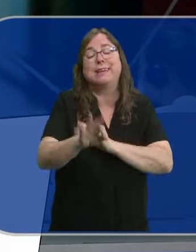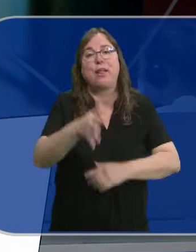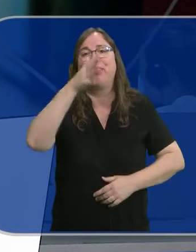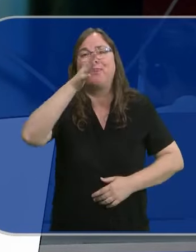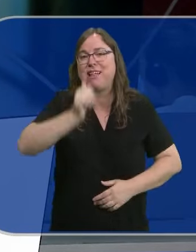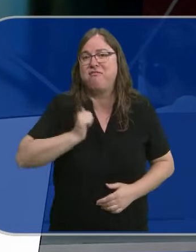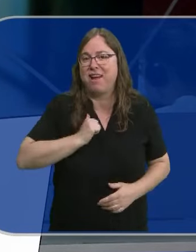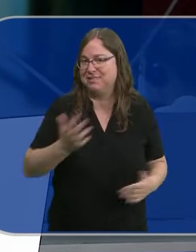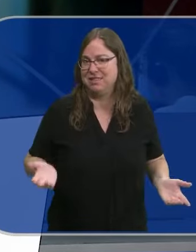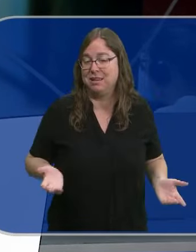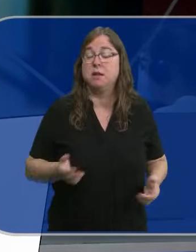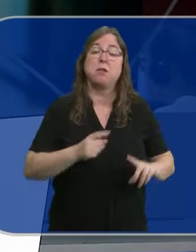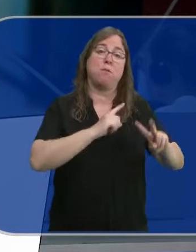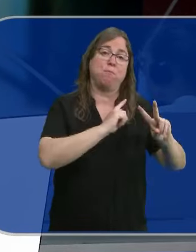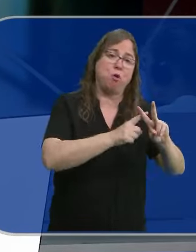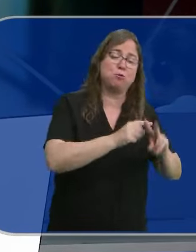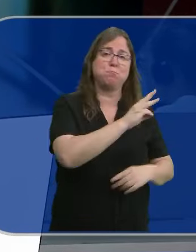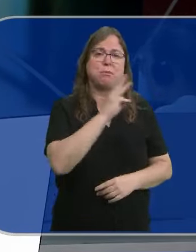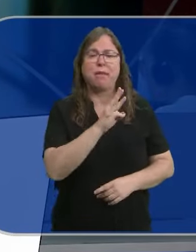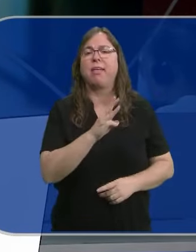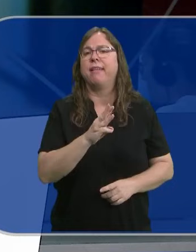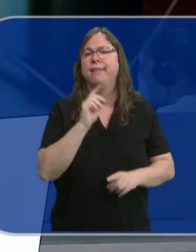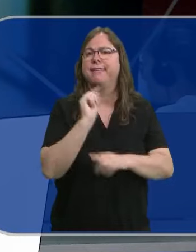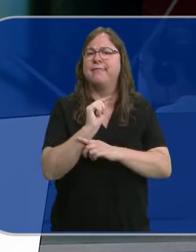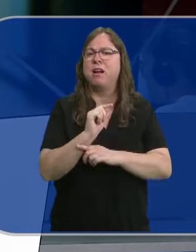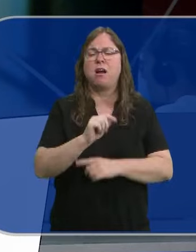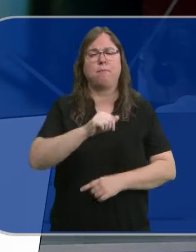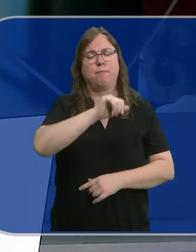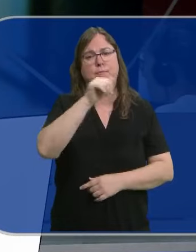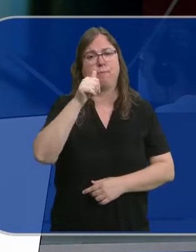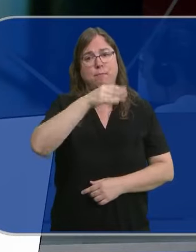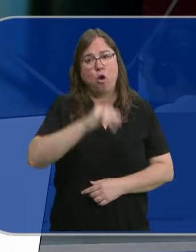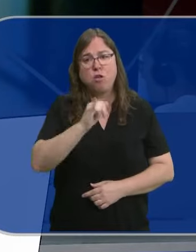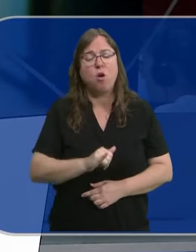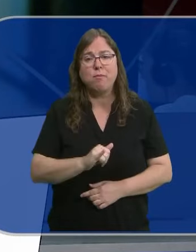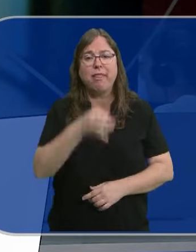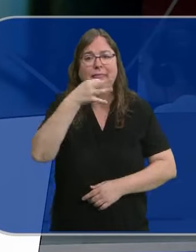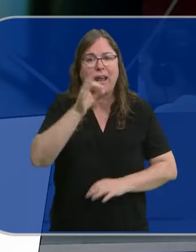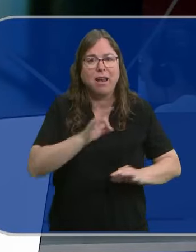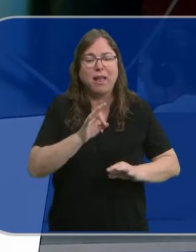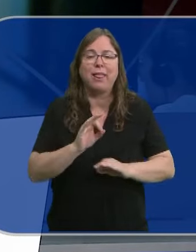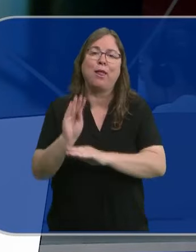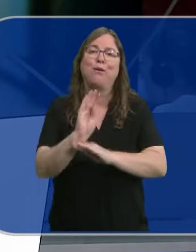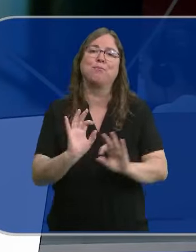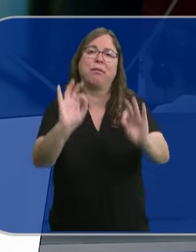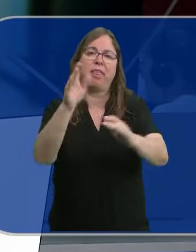denuncias falsas. Mientras, el PP y Vox critican que Begoña Gómez no haya declarado y que haya recibido un trato preferencial.